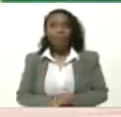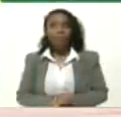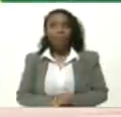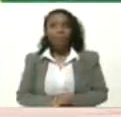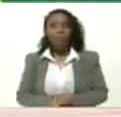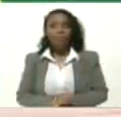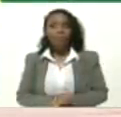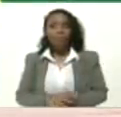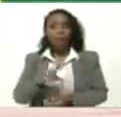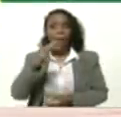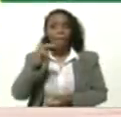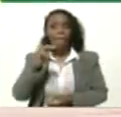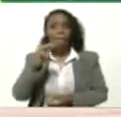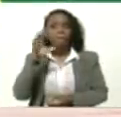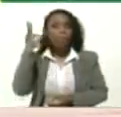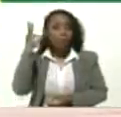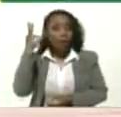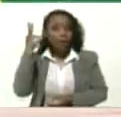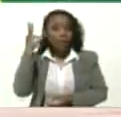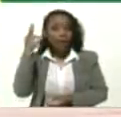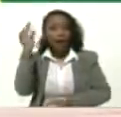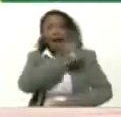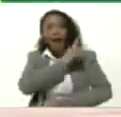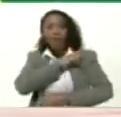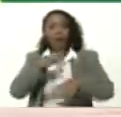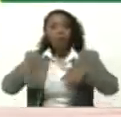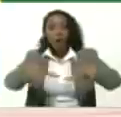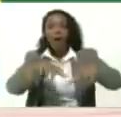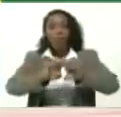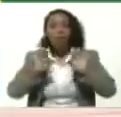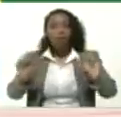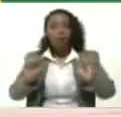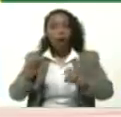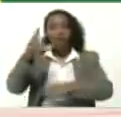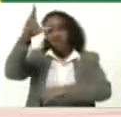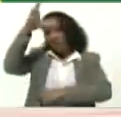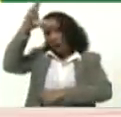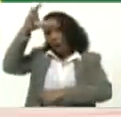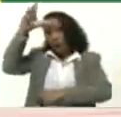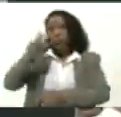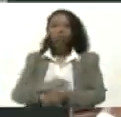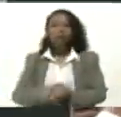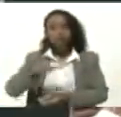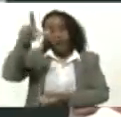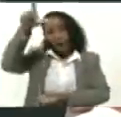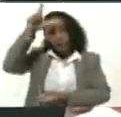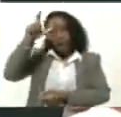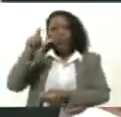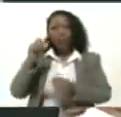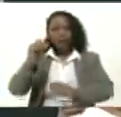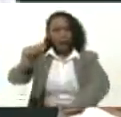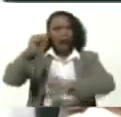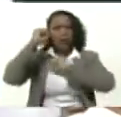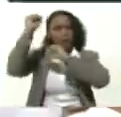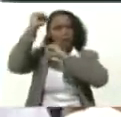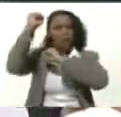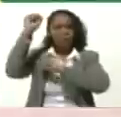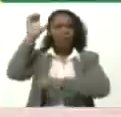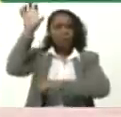Marelys Castro Jefa de la zona Educativa Educativa De Falcón Falcón Que vio a la patria